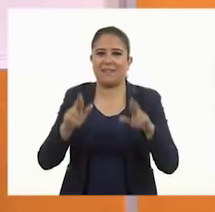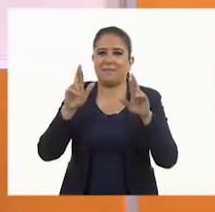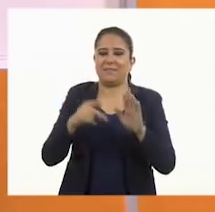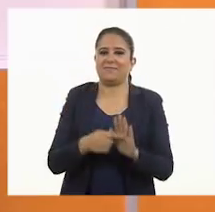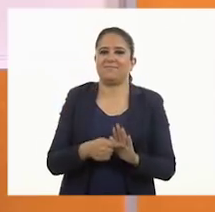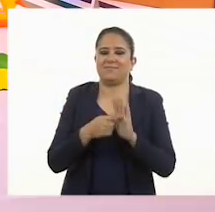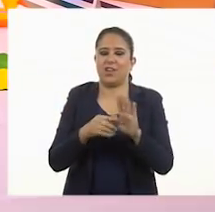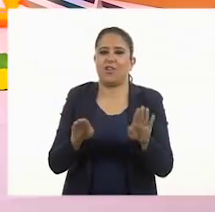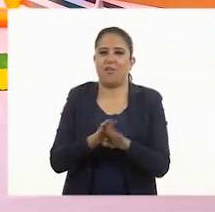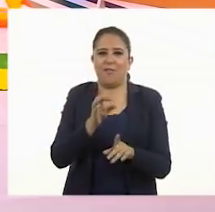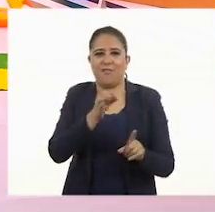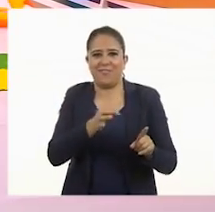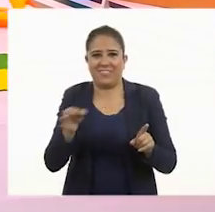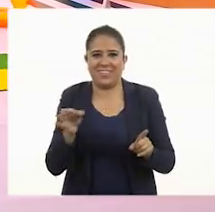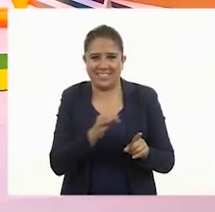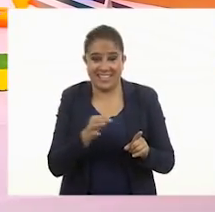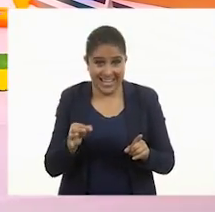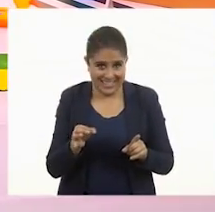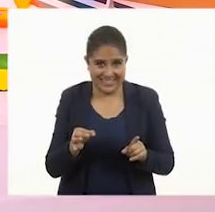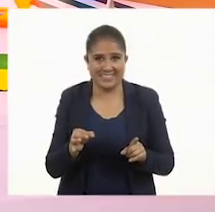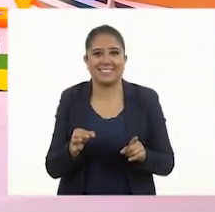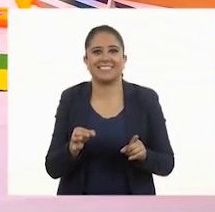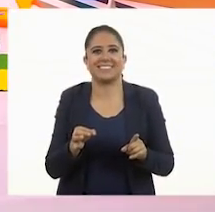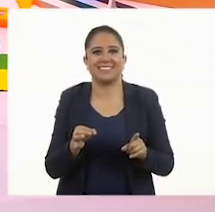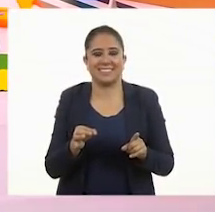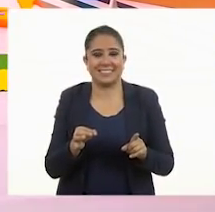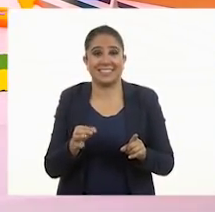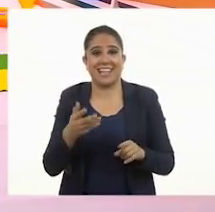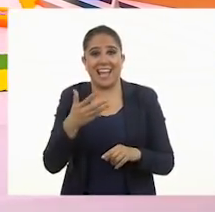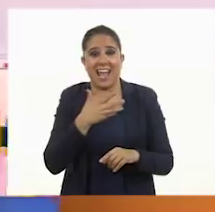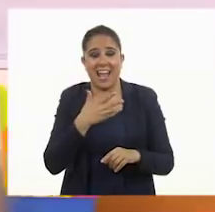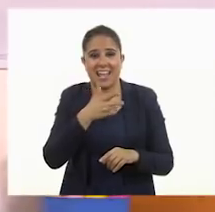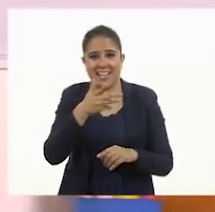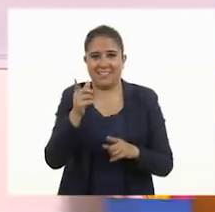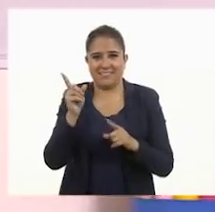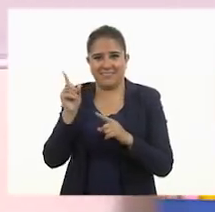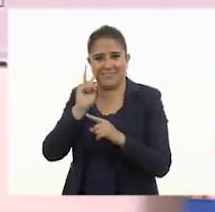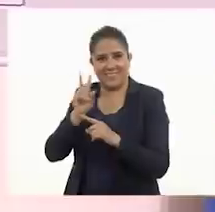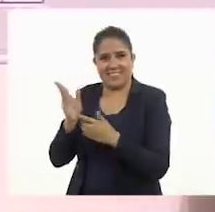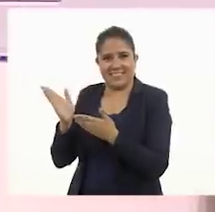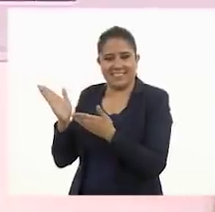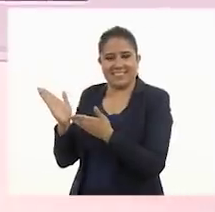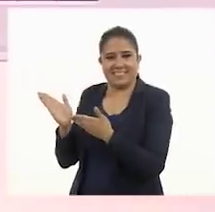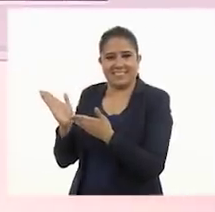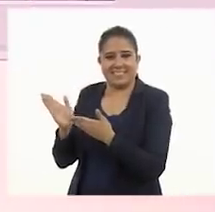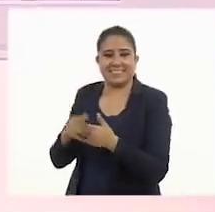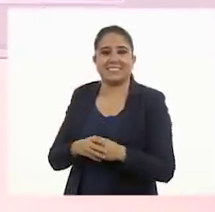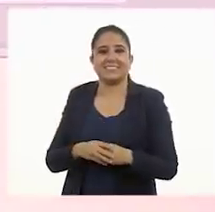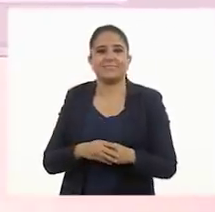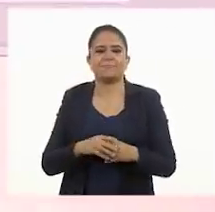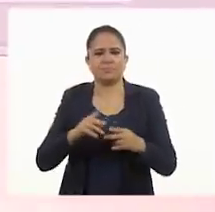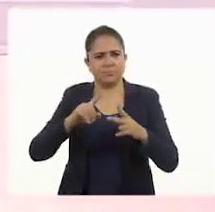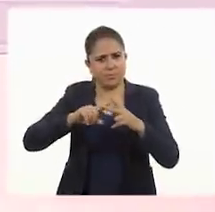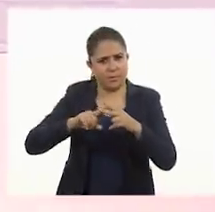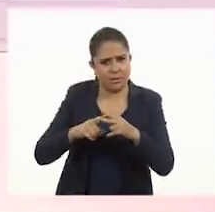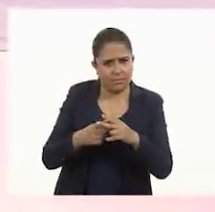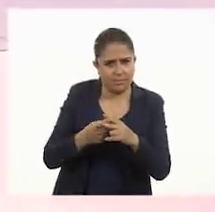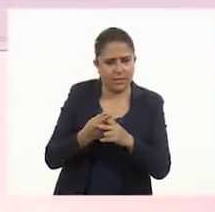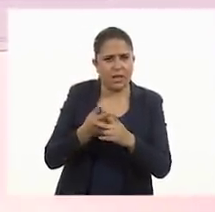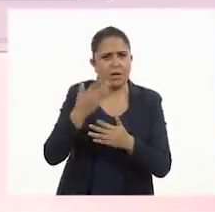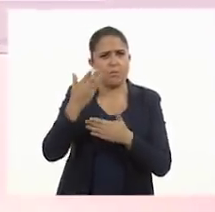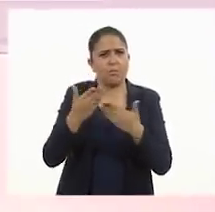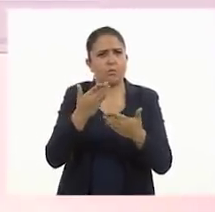con fichas. ¿De acuerdo? Y las tenemos de este lado. Y vamos a iniciar con la